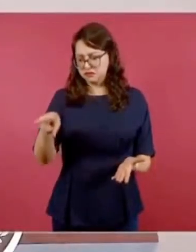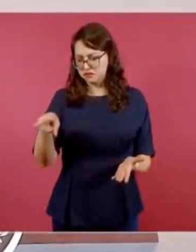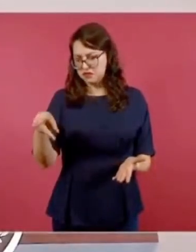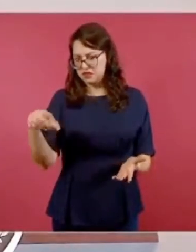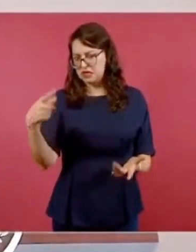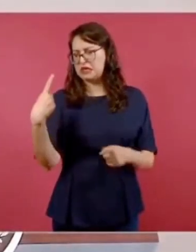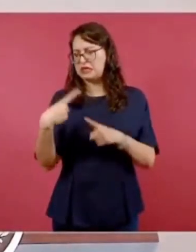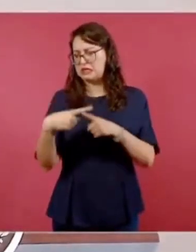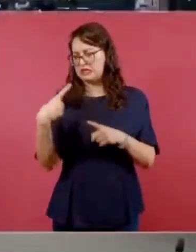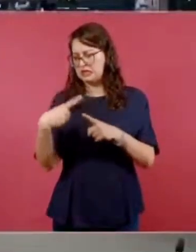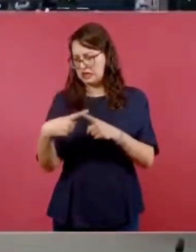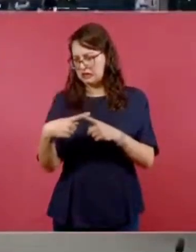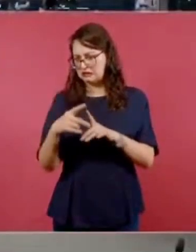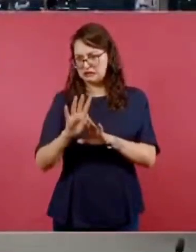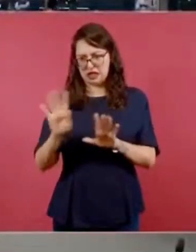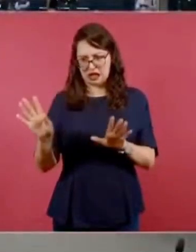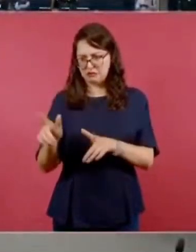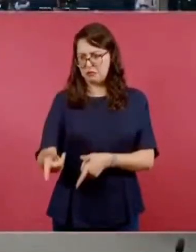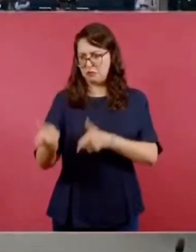y fusilamiento.